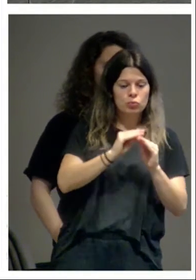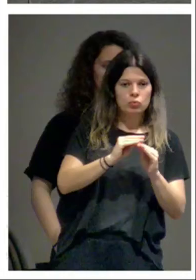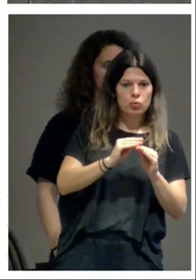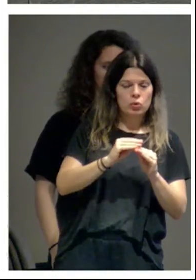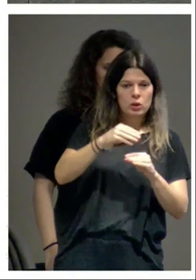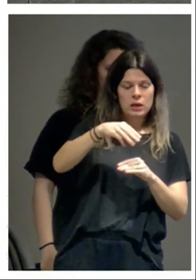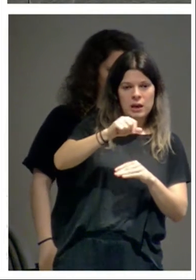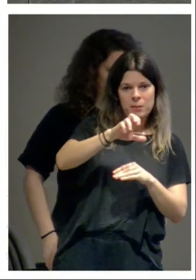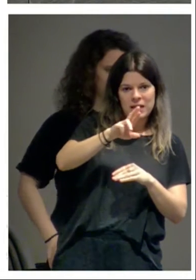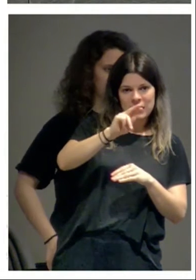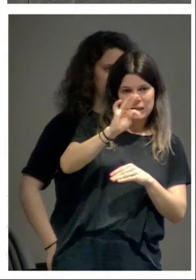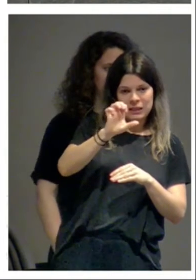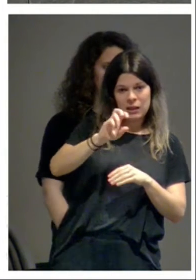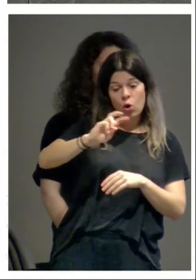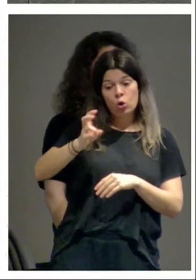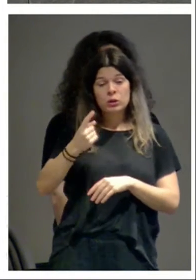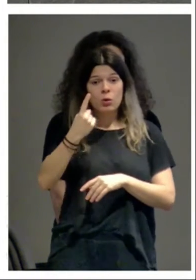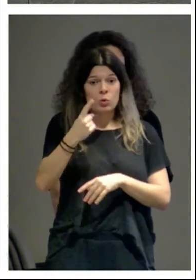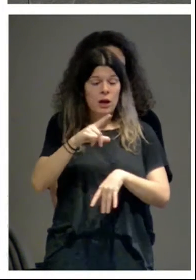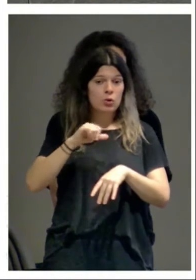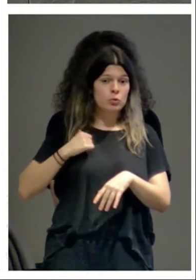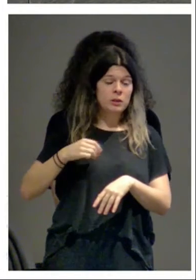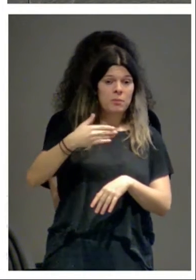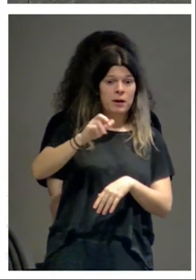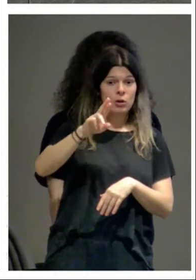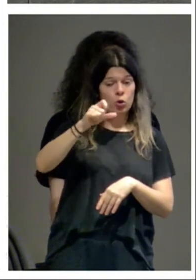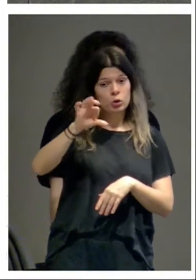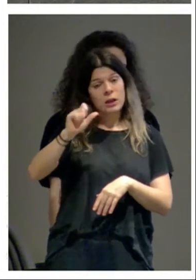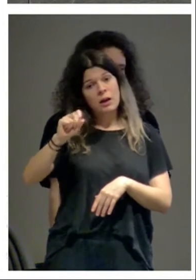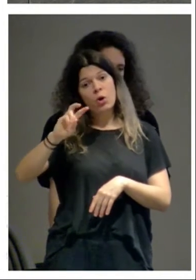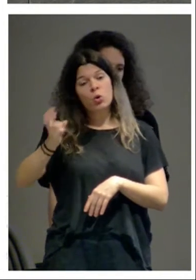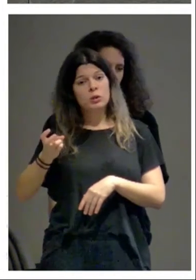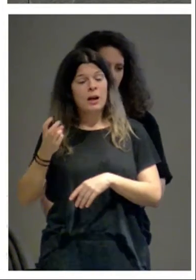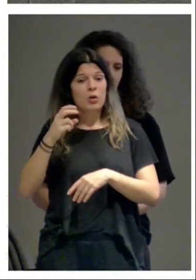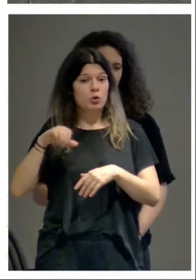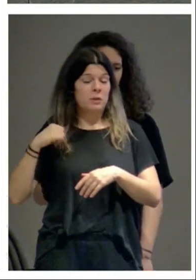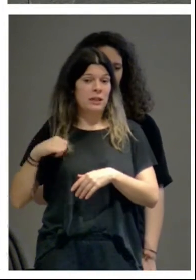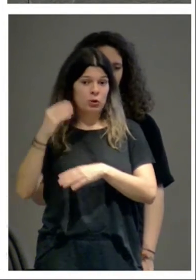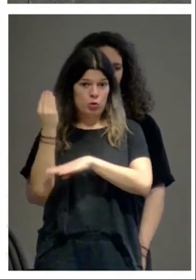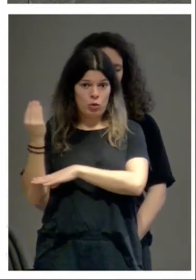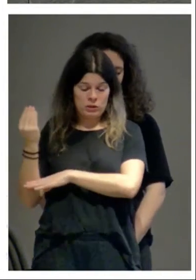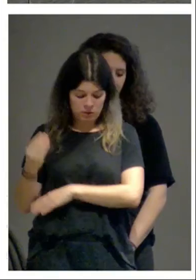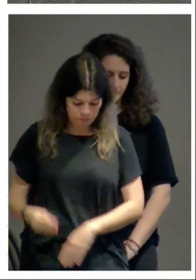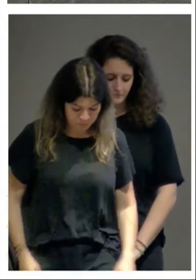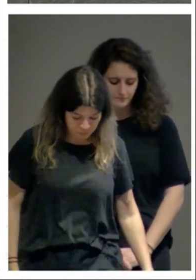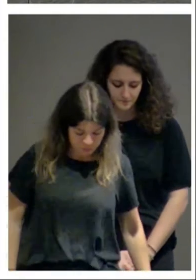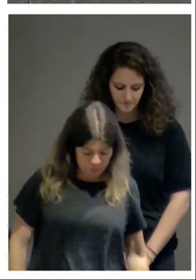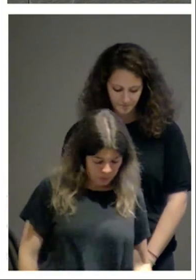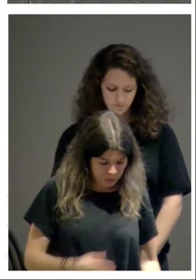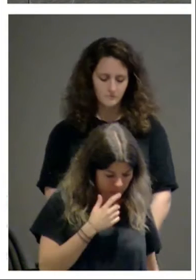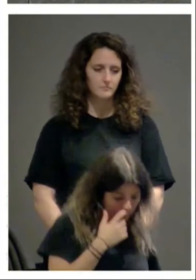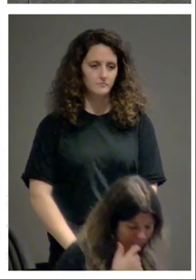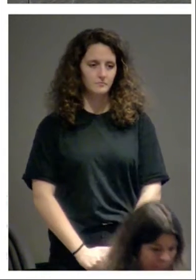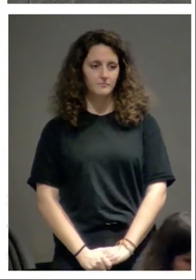y las otras una hizo el hospital de Bargota y la otra el hospital de Torres y el hospital de Bargota